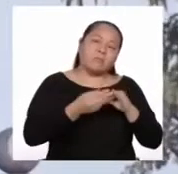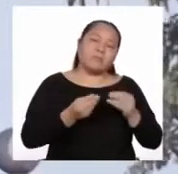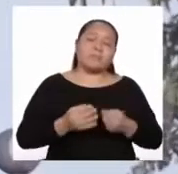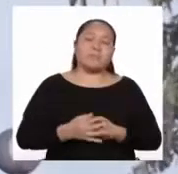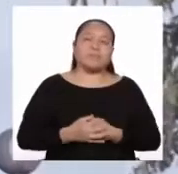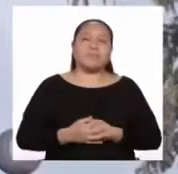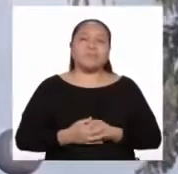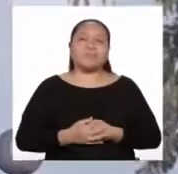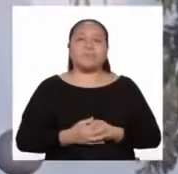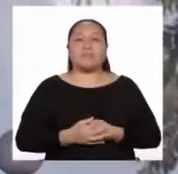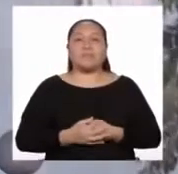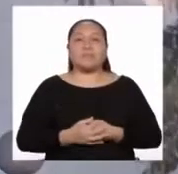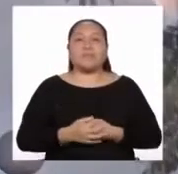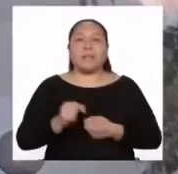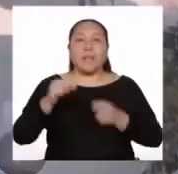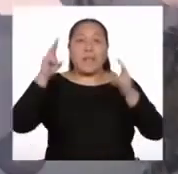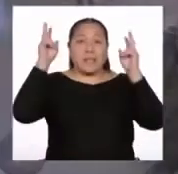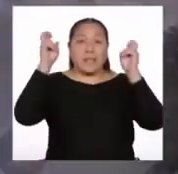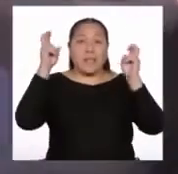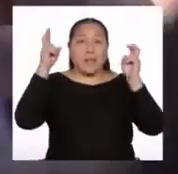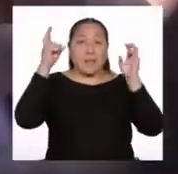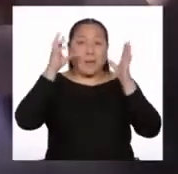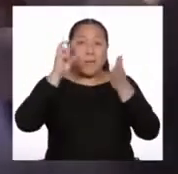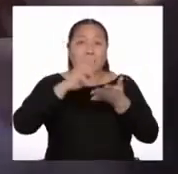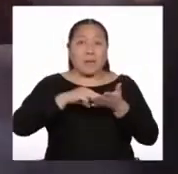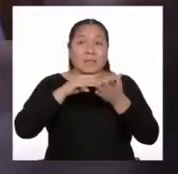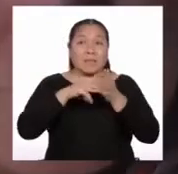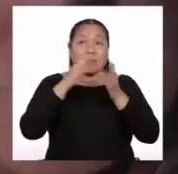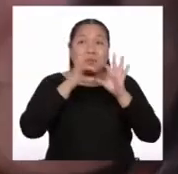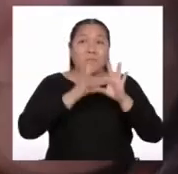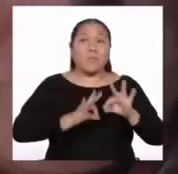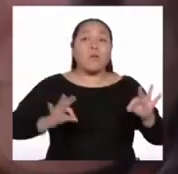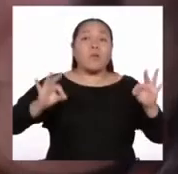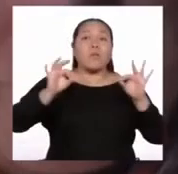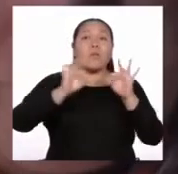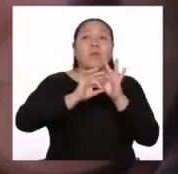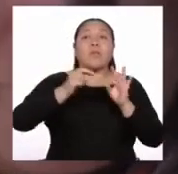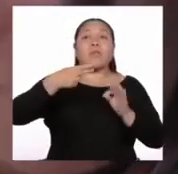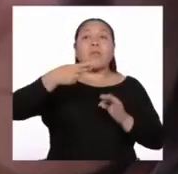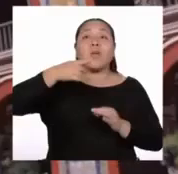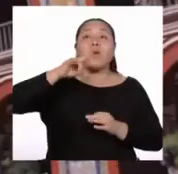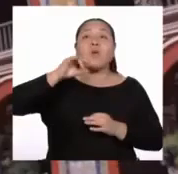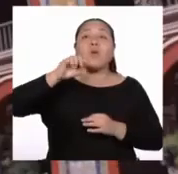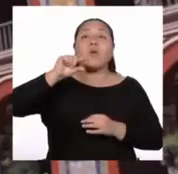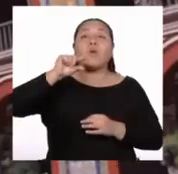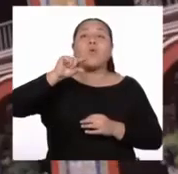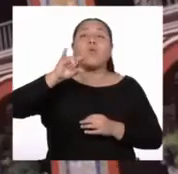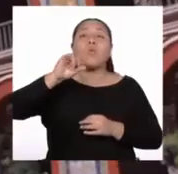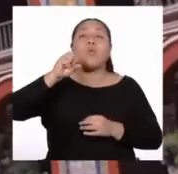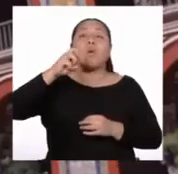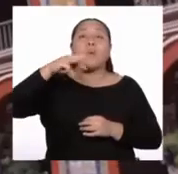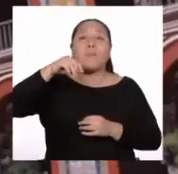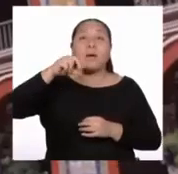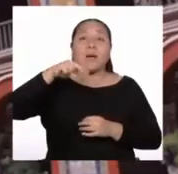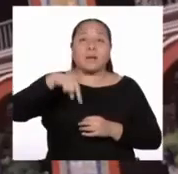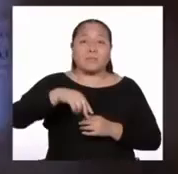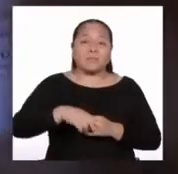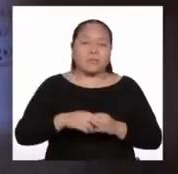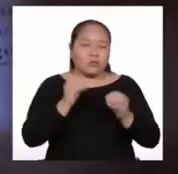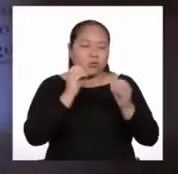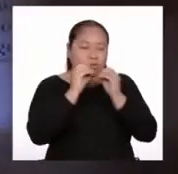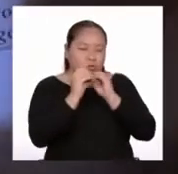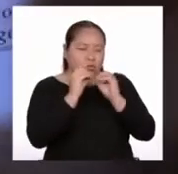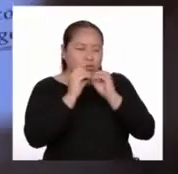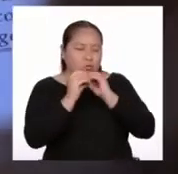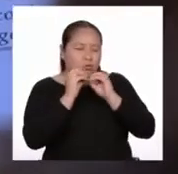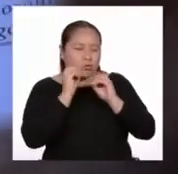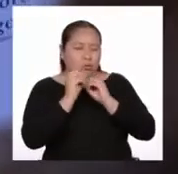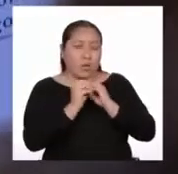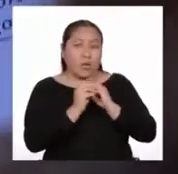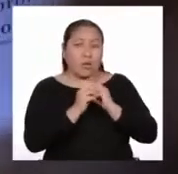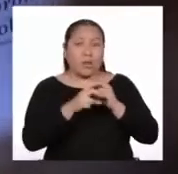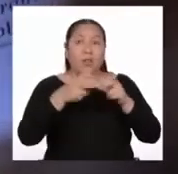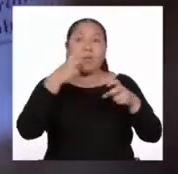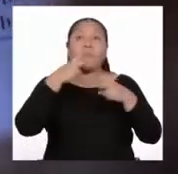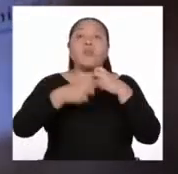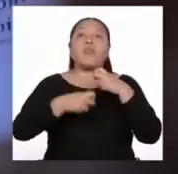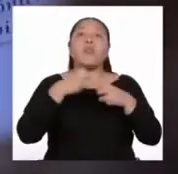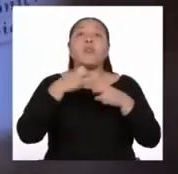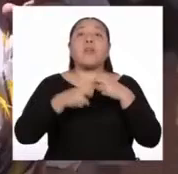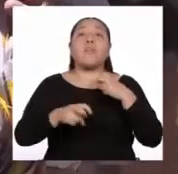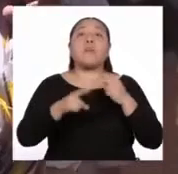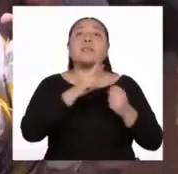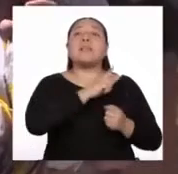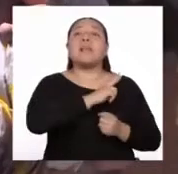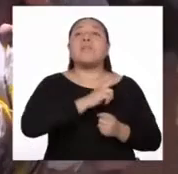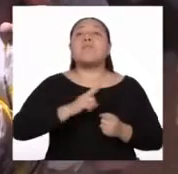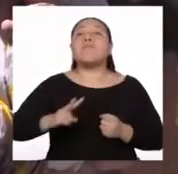El tema principal de Huamampoma es corregir los problemas del Virreinato